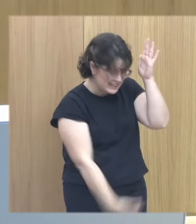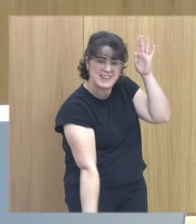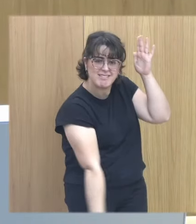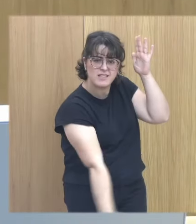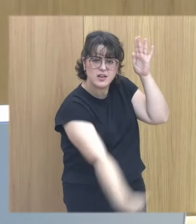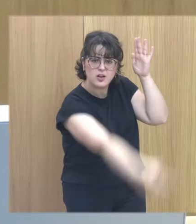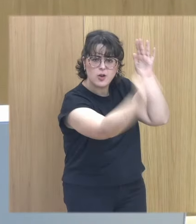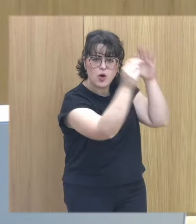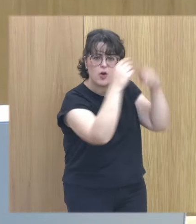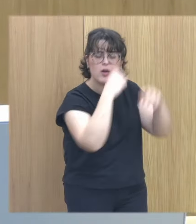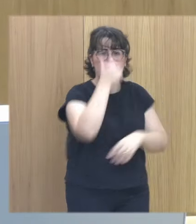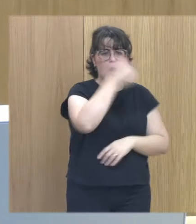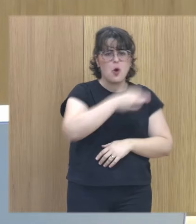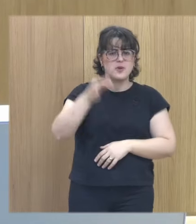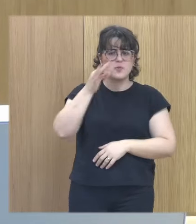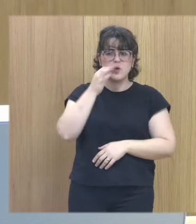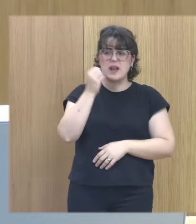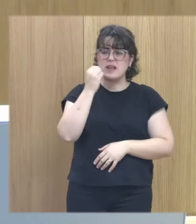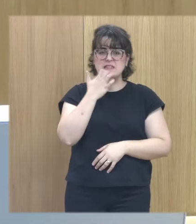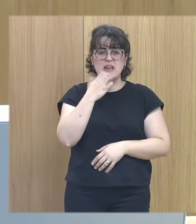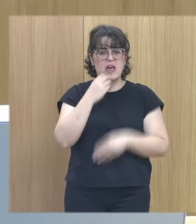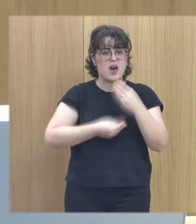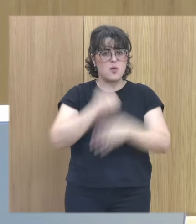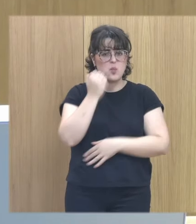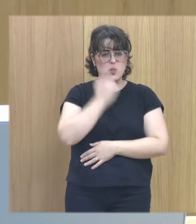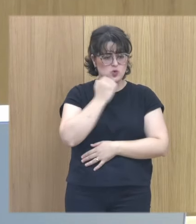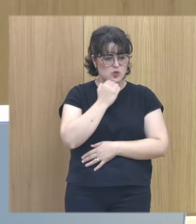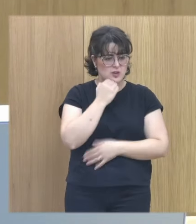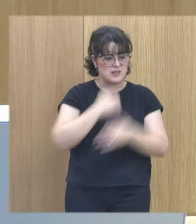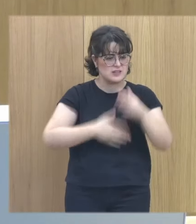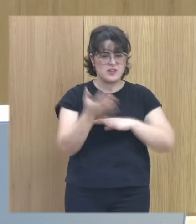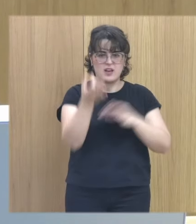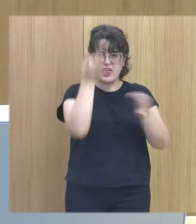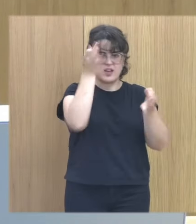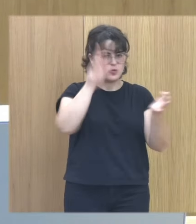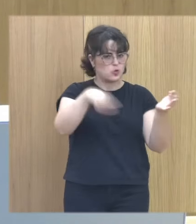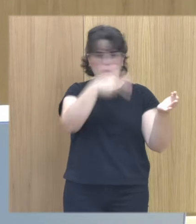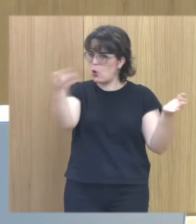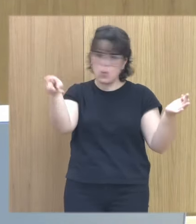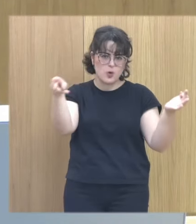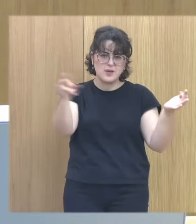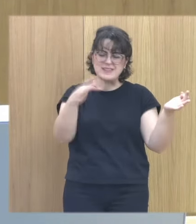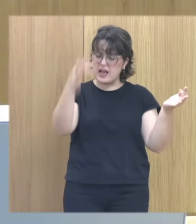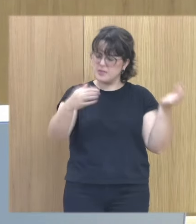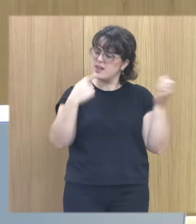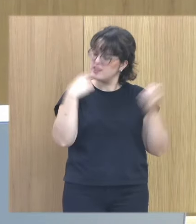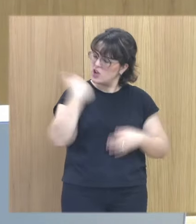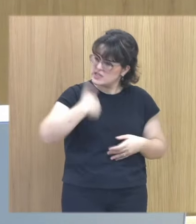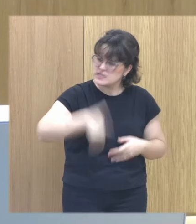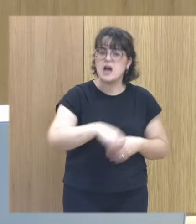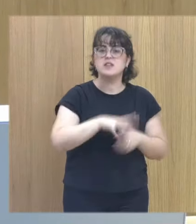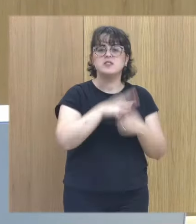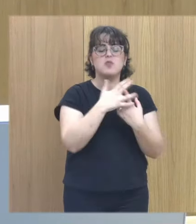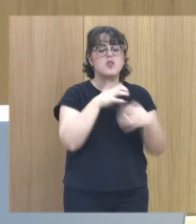el sexo de la persona abusadora no es un dato de hecho lo he dicho la mayor parte de los